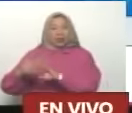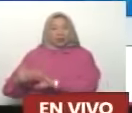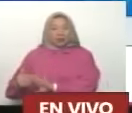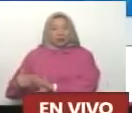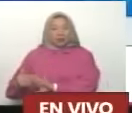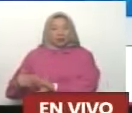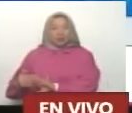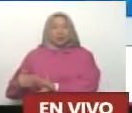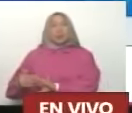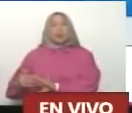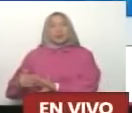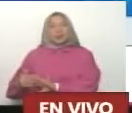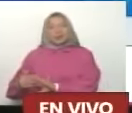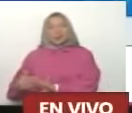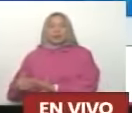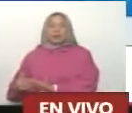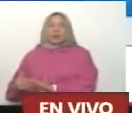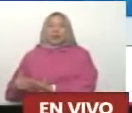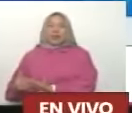Construyendo